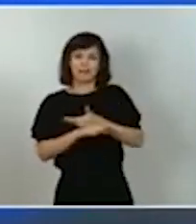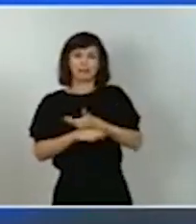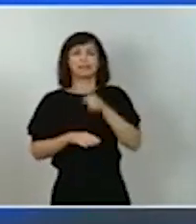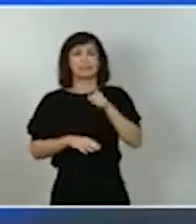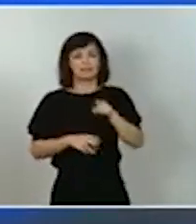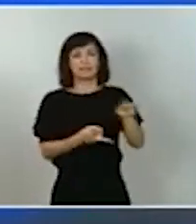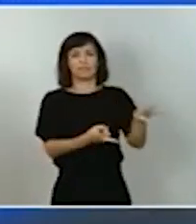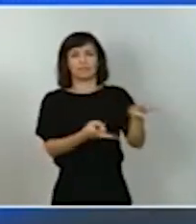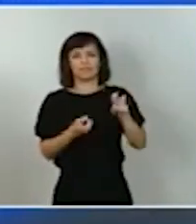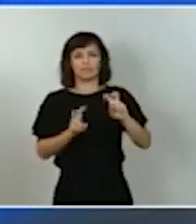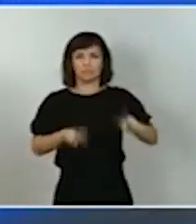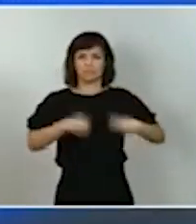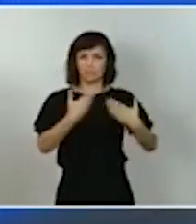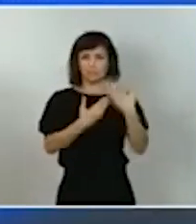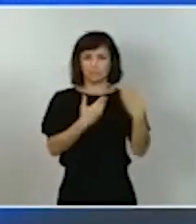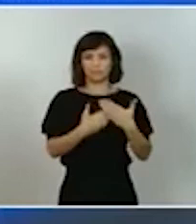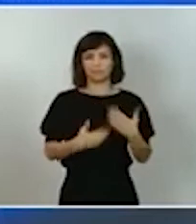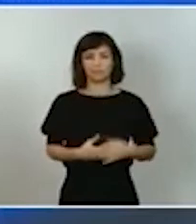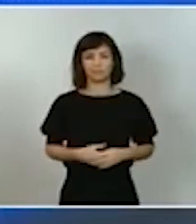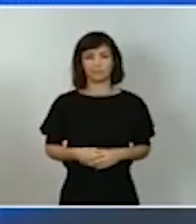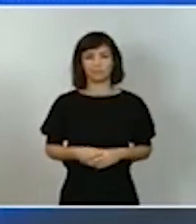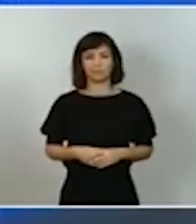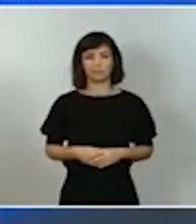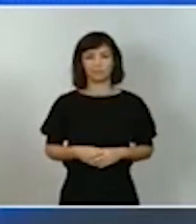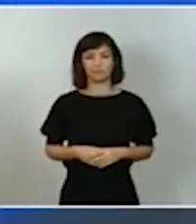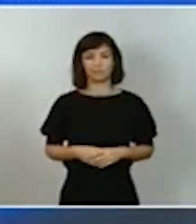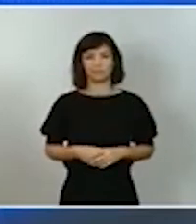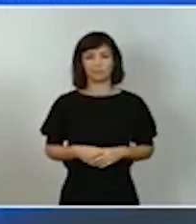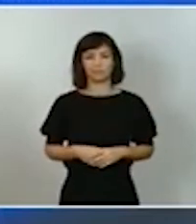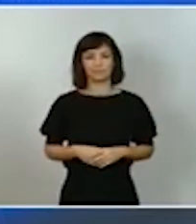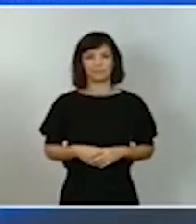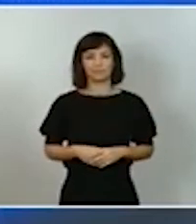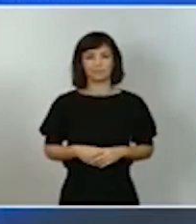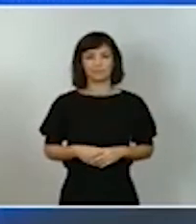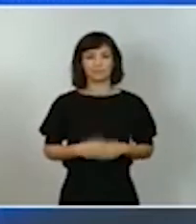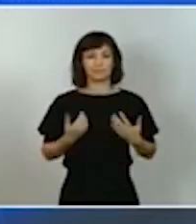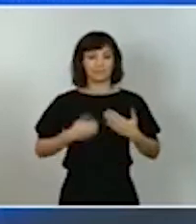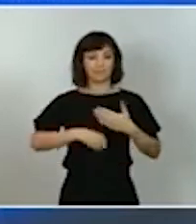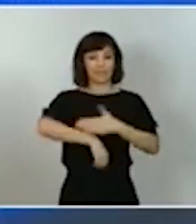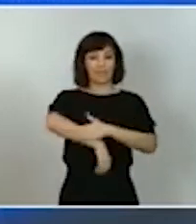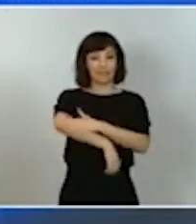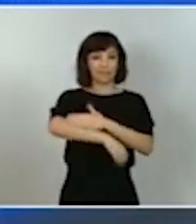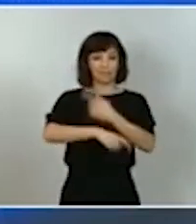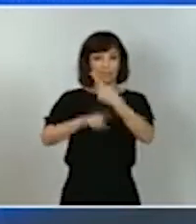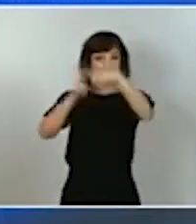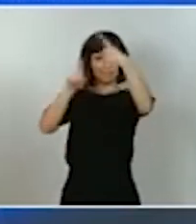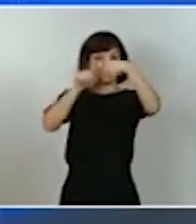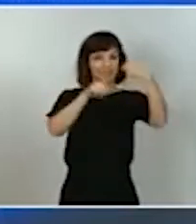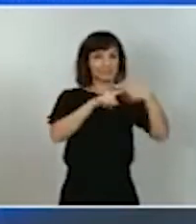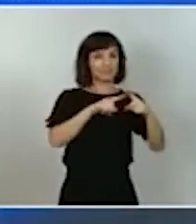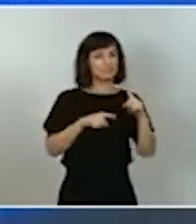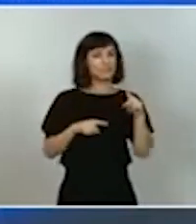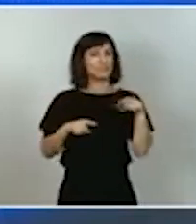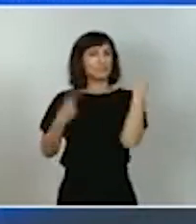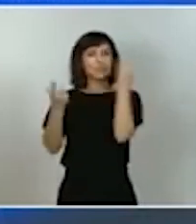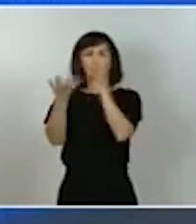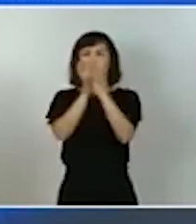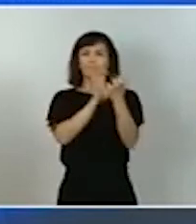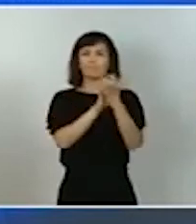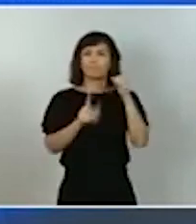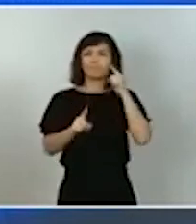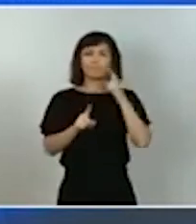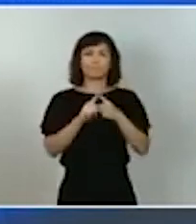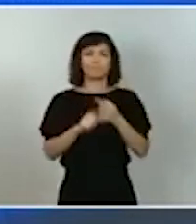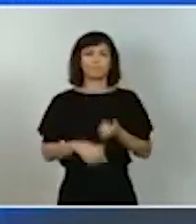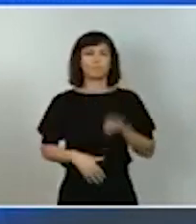además entre todas las administraciones hemos de tomar medidas para mejorar la eficacia y la eficiencia del